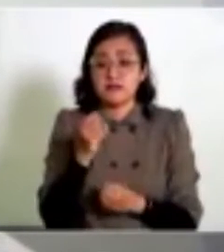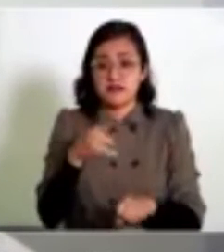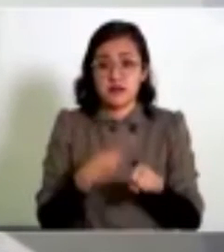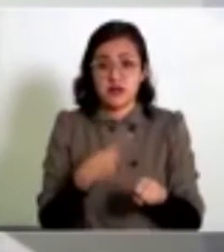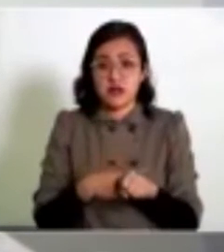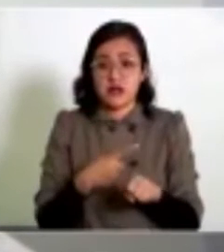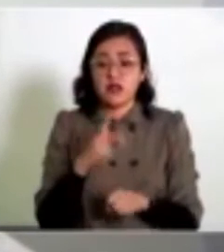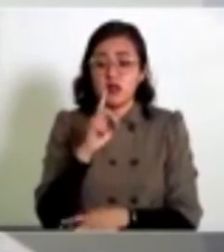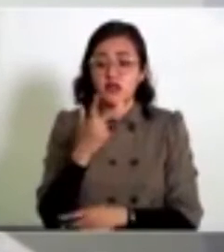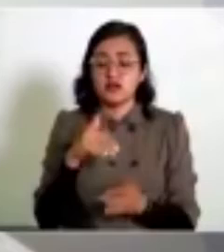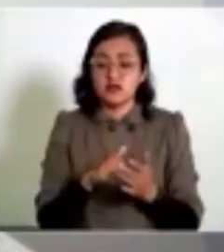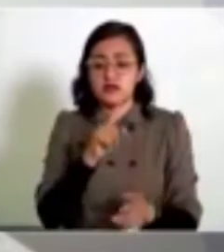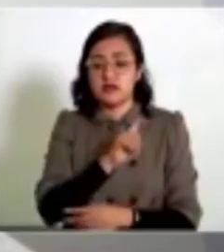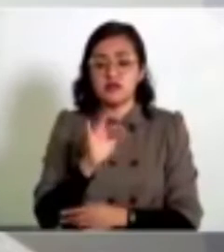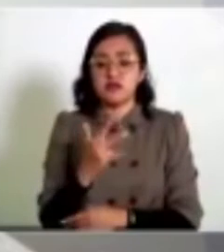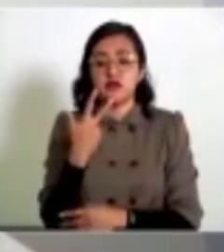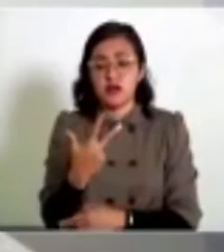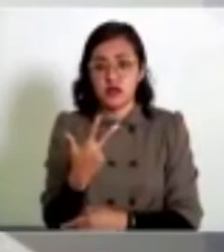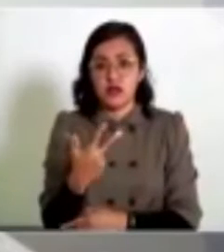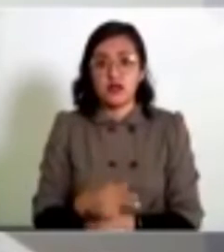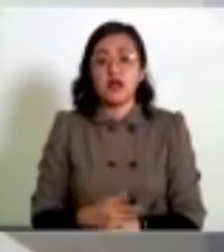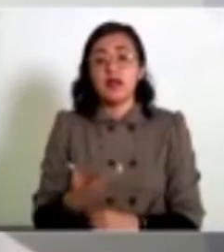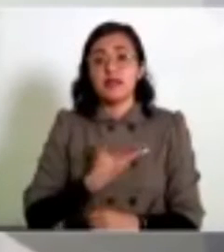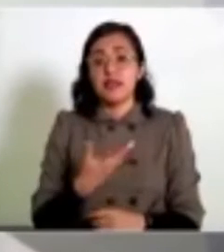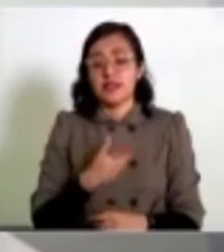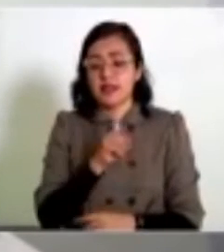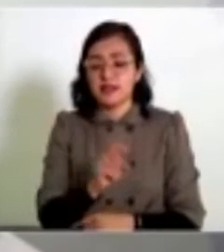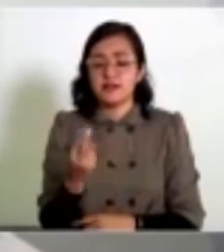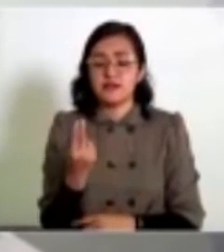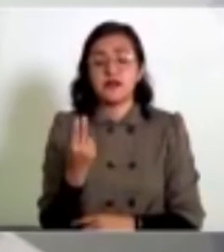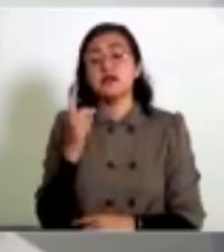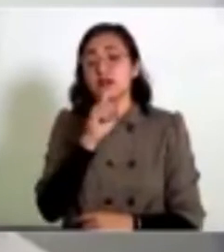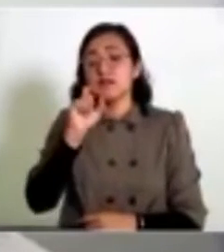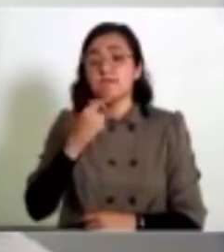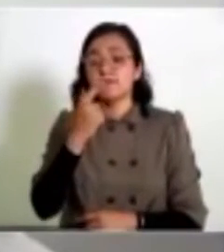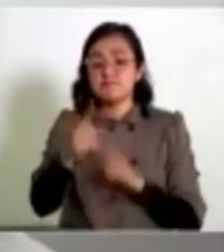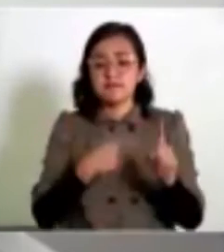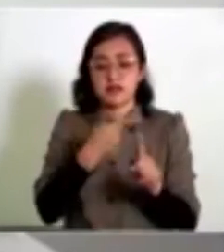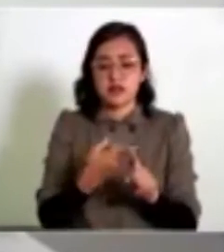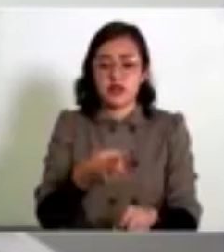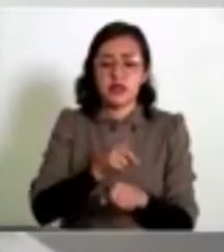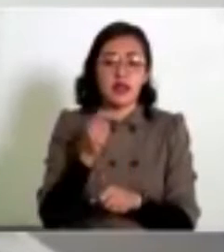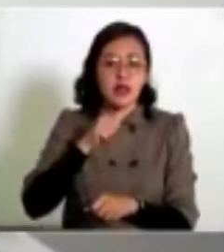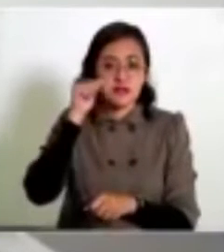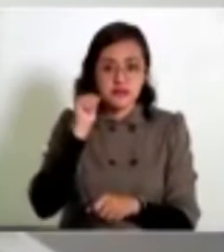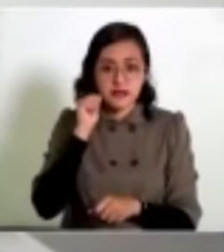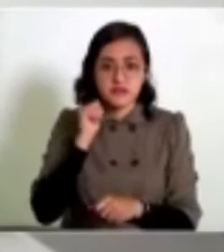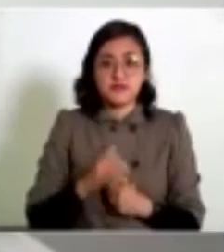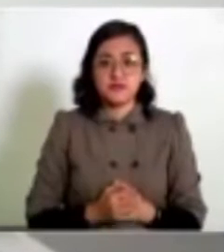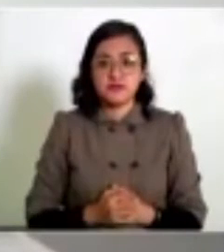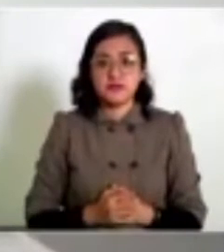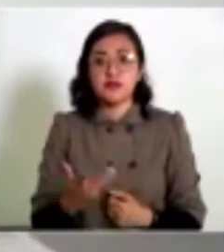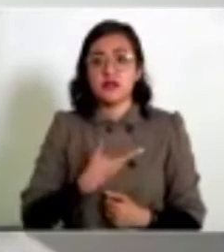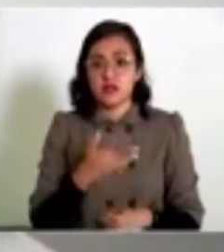positivos de 38.158, teniendo 127 positivos más en comparación del día de ayer.